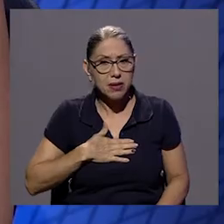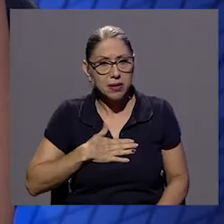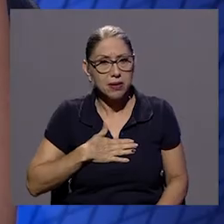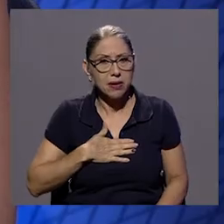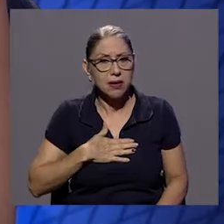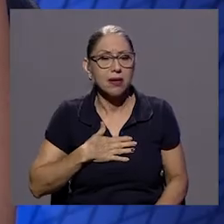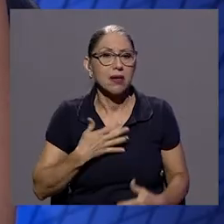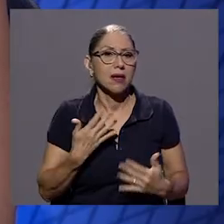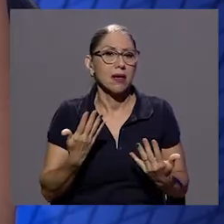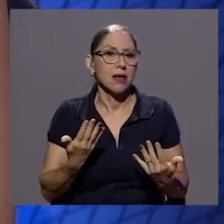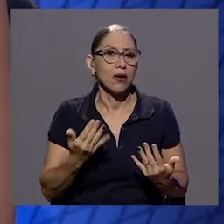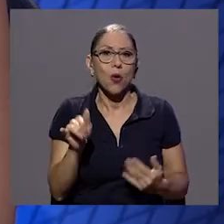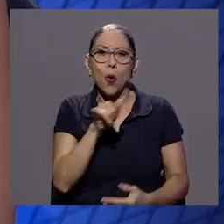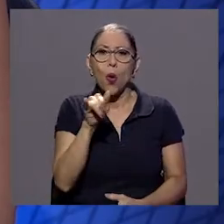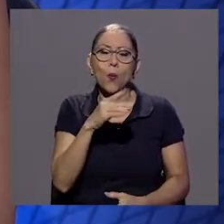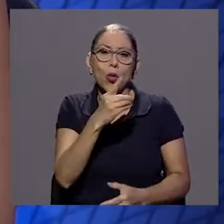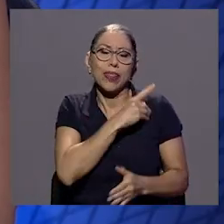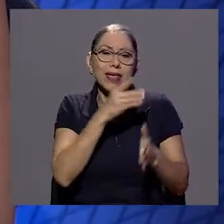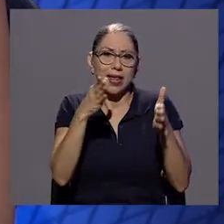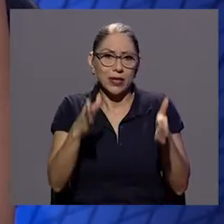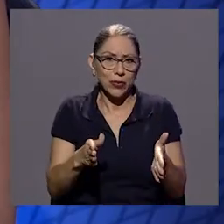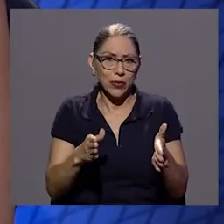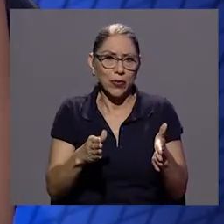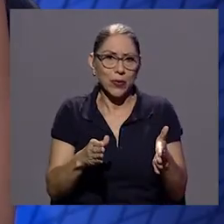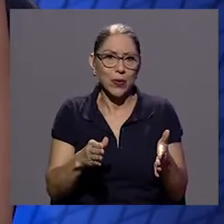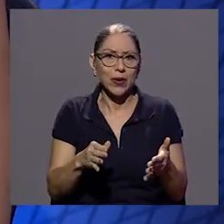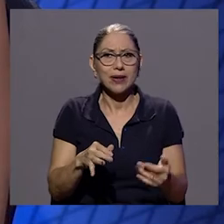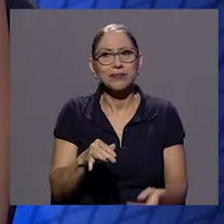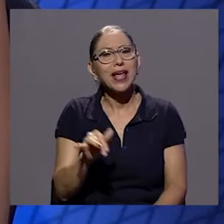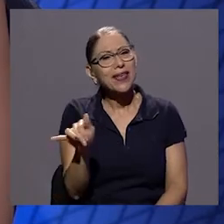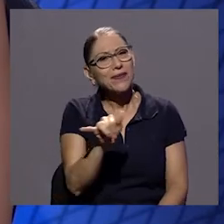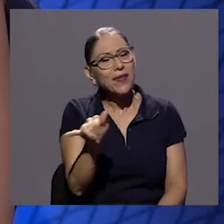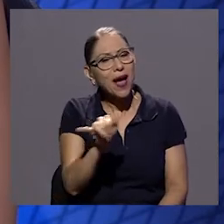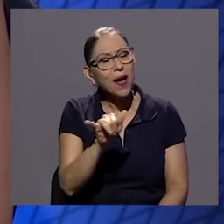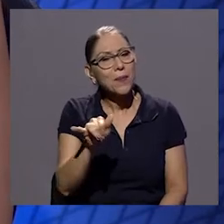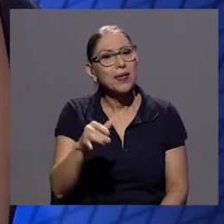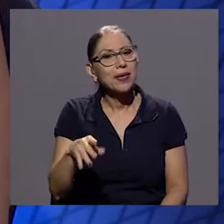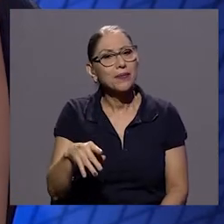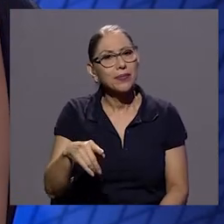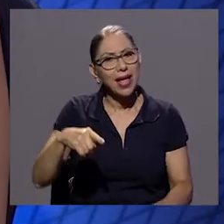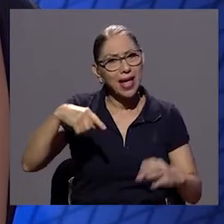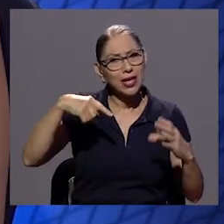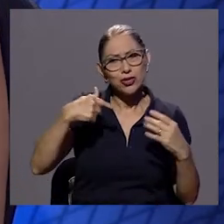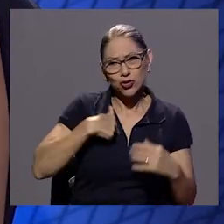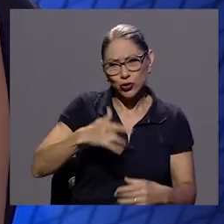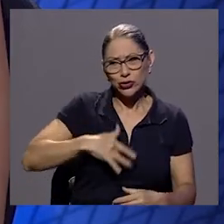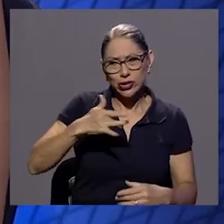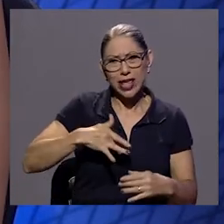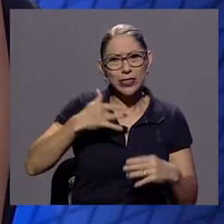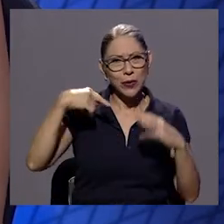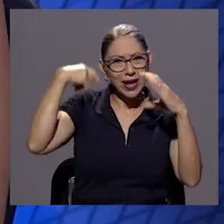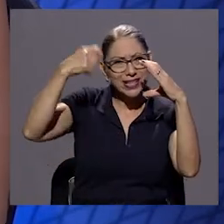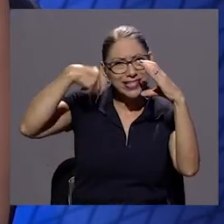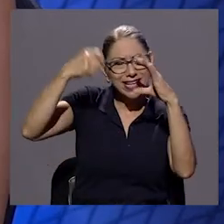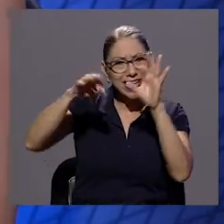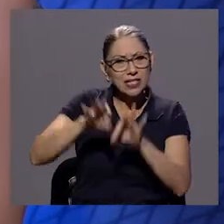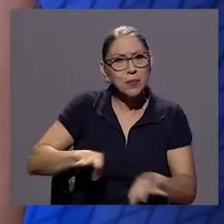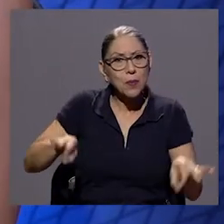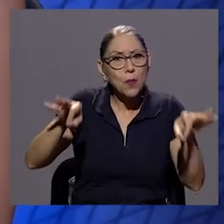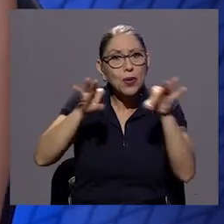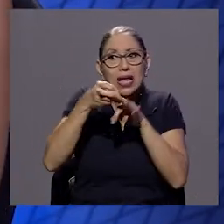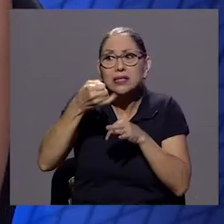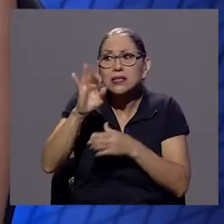y el cine yo siento que es importante cuando hay un acto de honestidad cuando en el cine como no